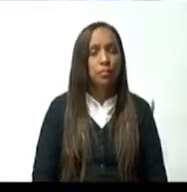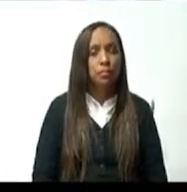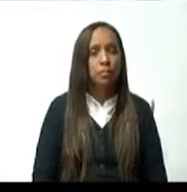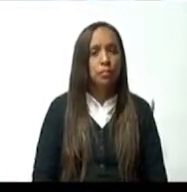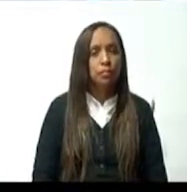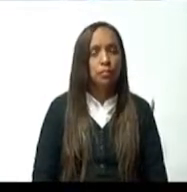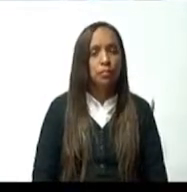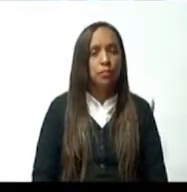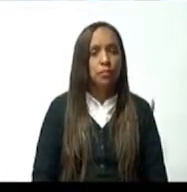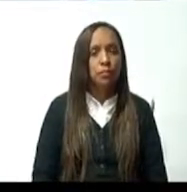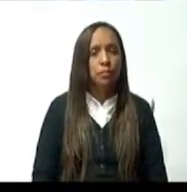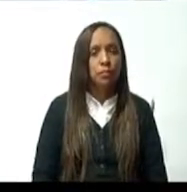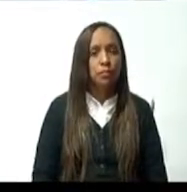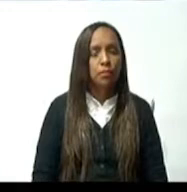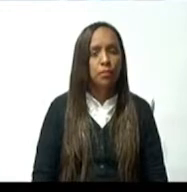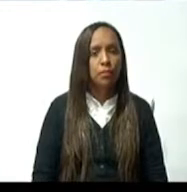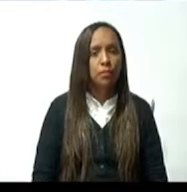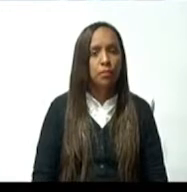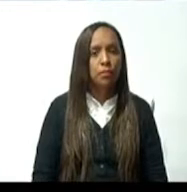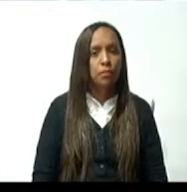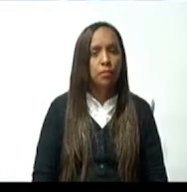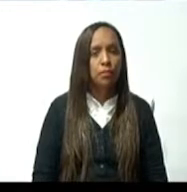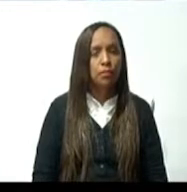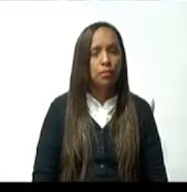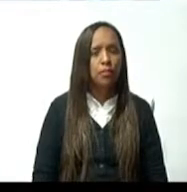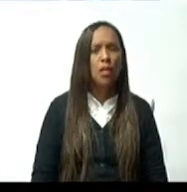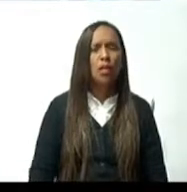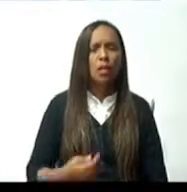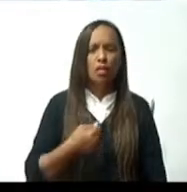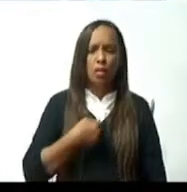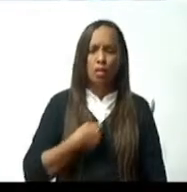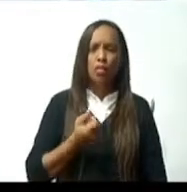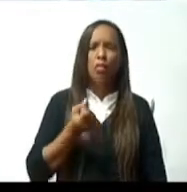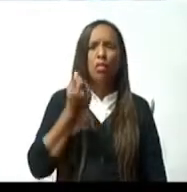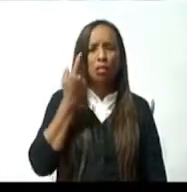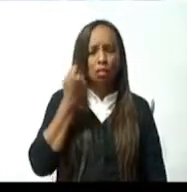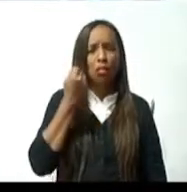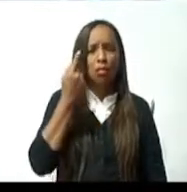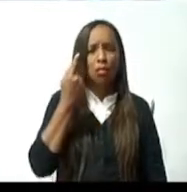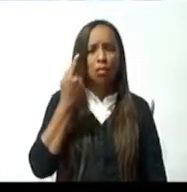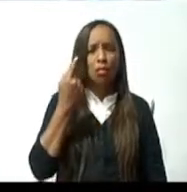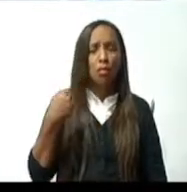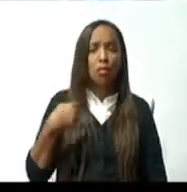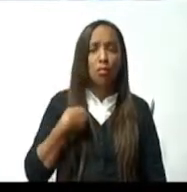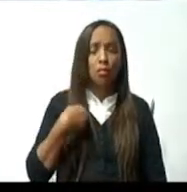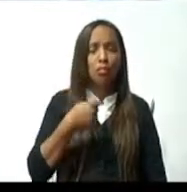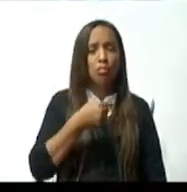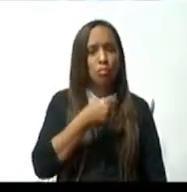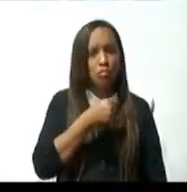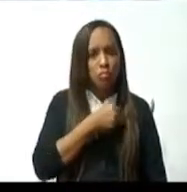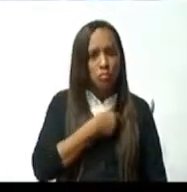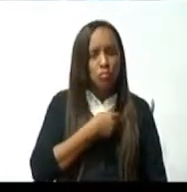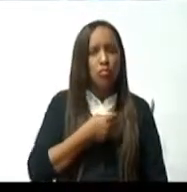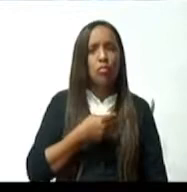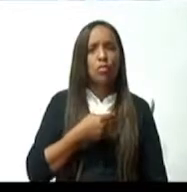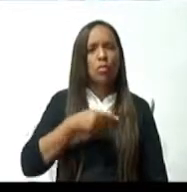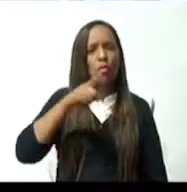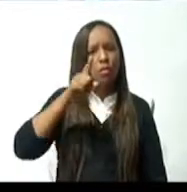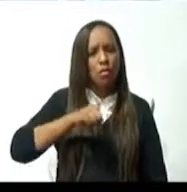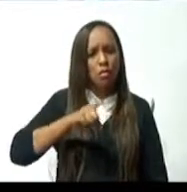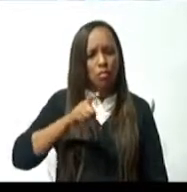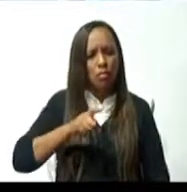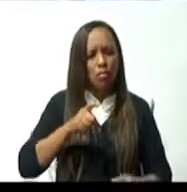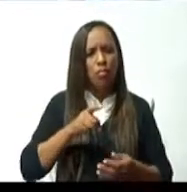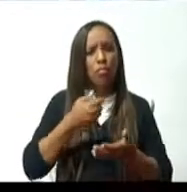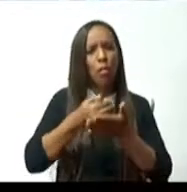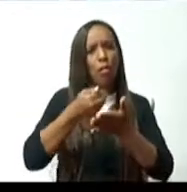a ser coherente, Sauri, y a ser responsable, a plantear las